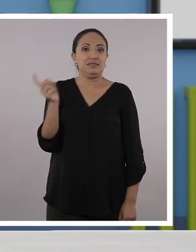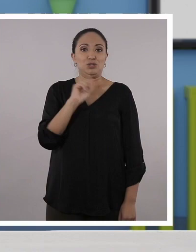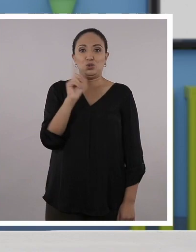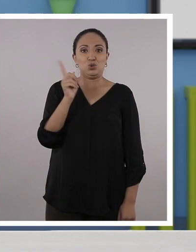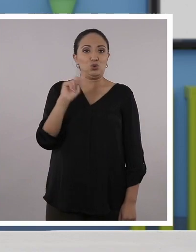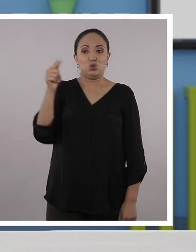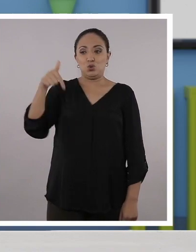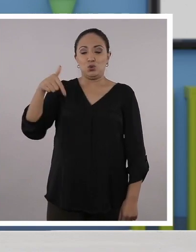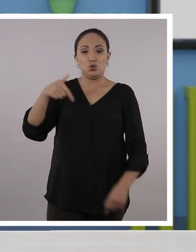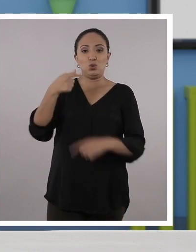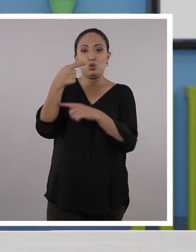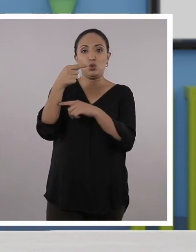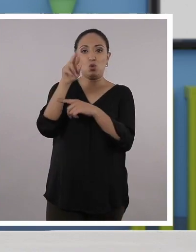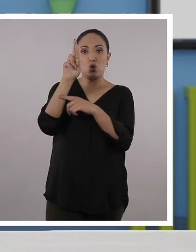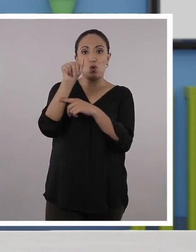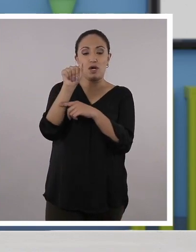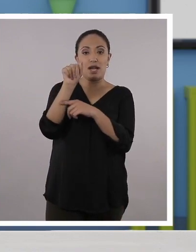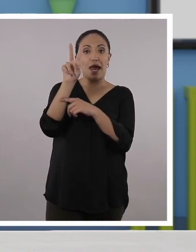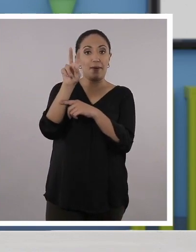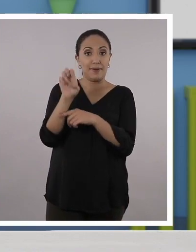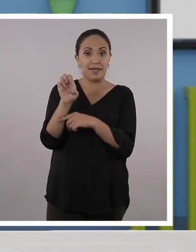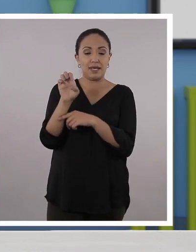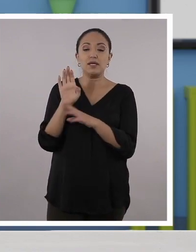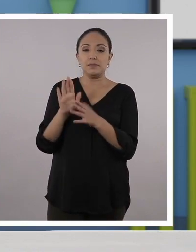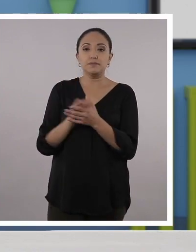aguda. Vamos con la segunda.